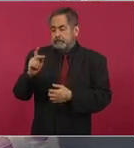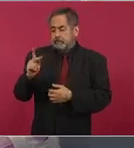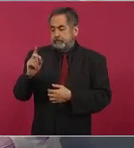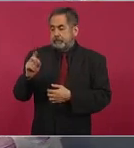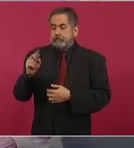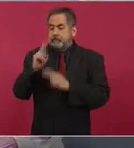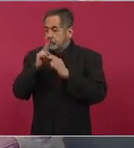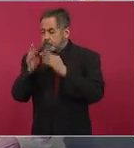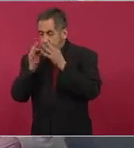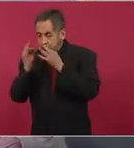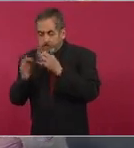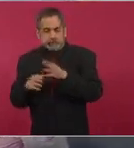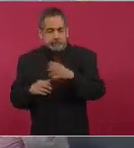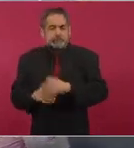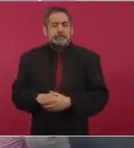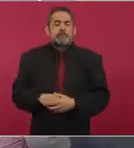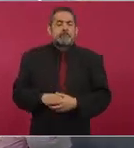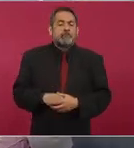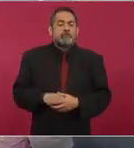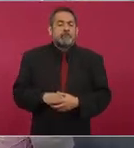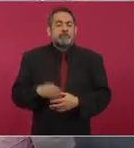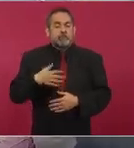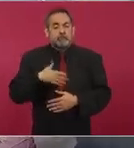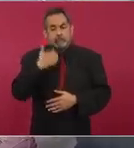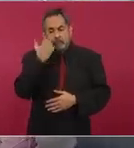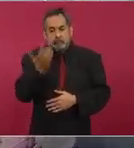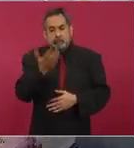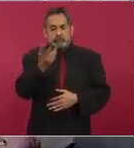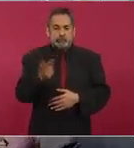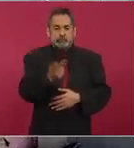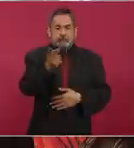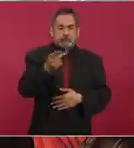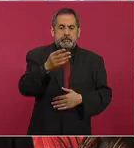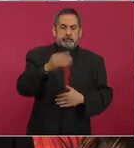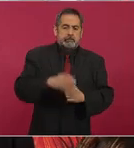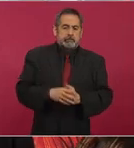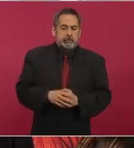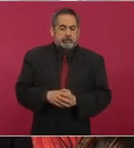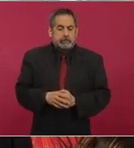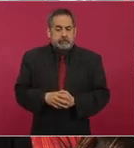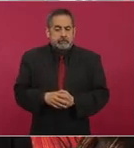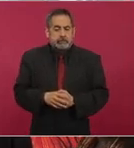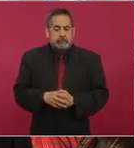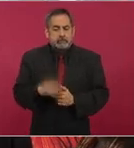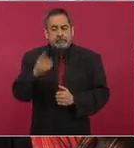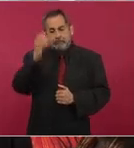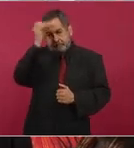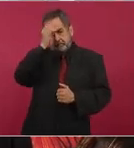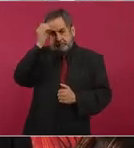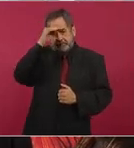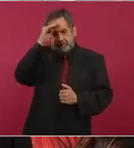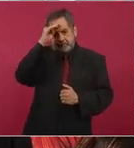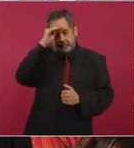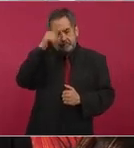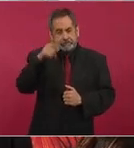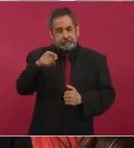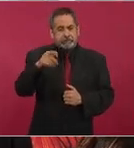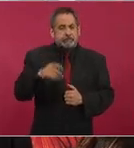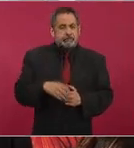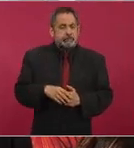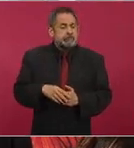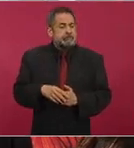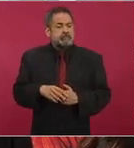Señor presidente, yo le quiero preguntar qué opinión le merece las